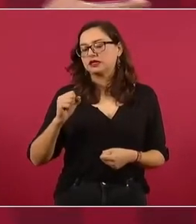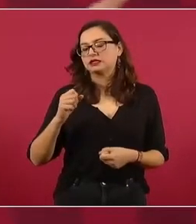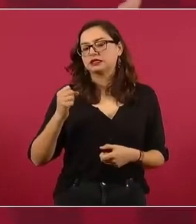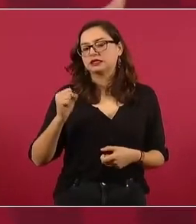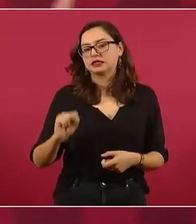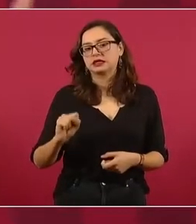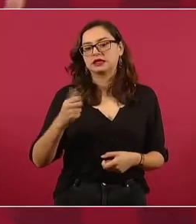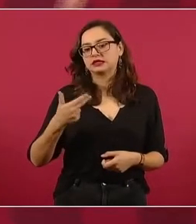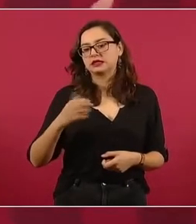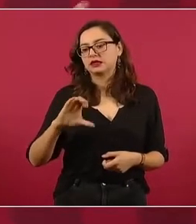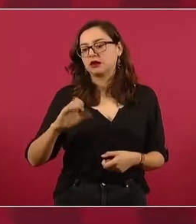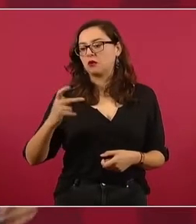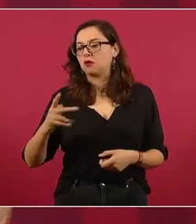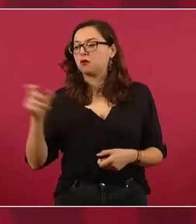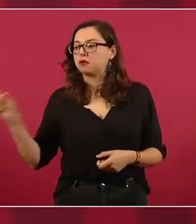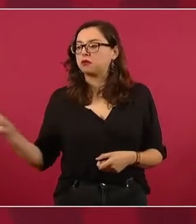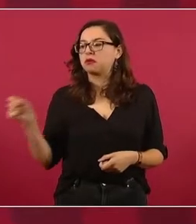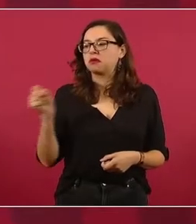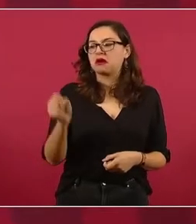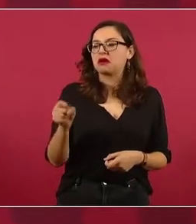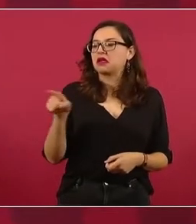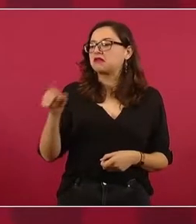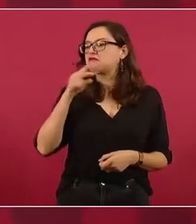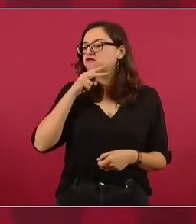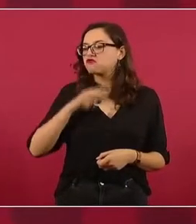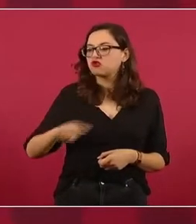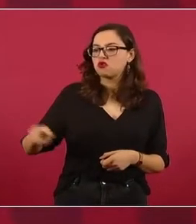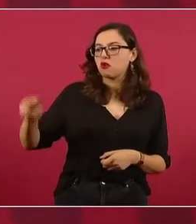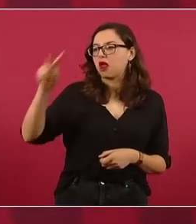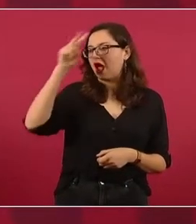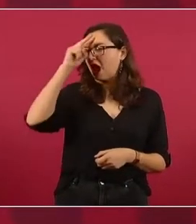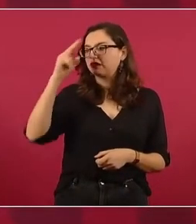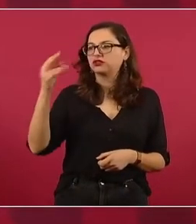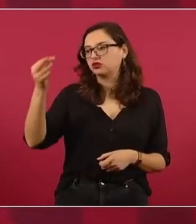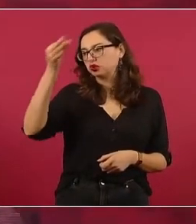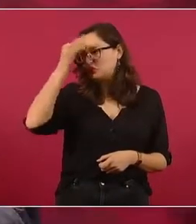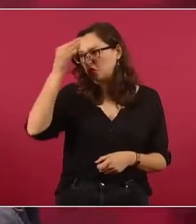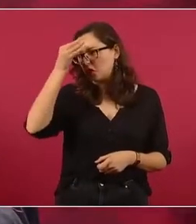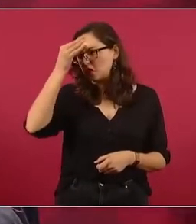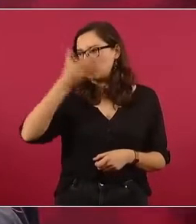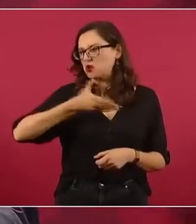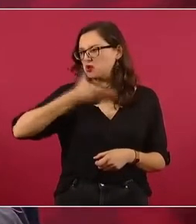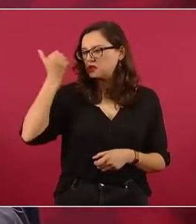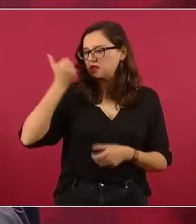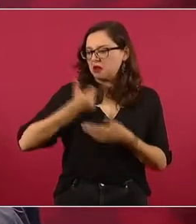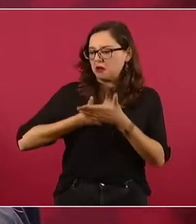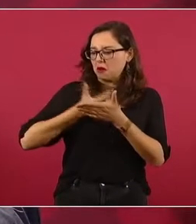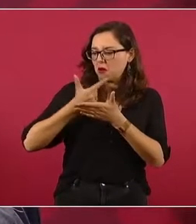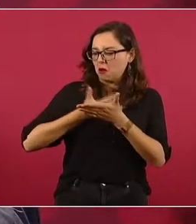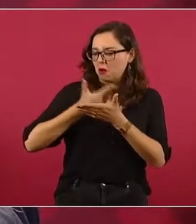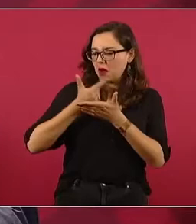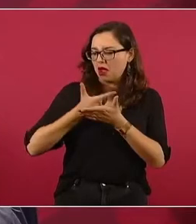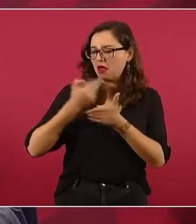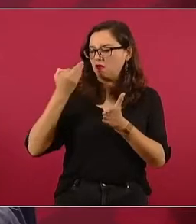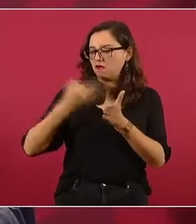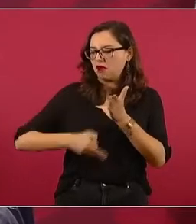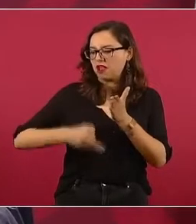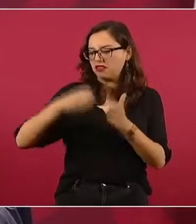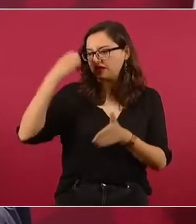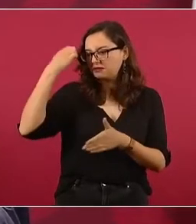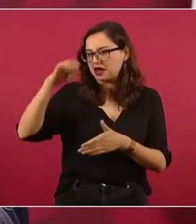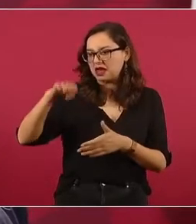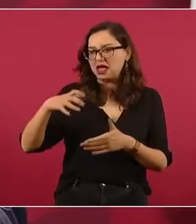que habían